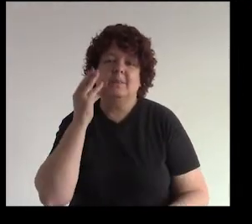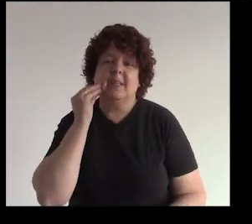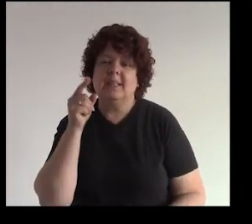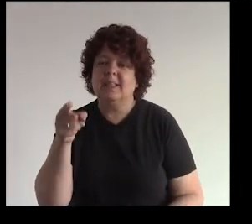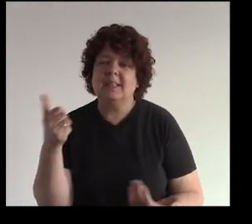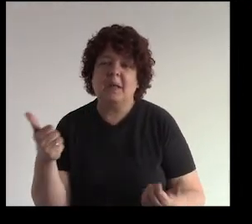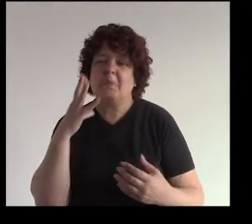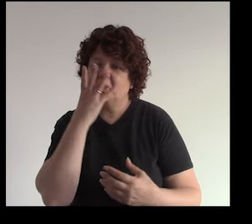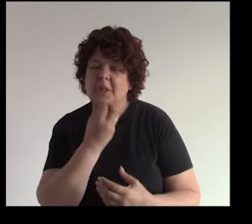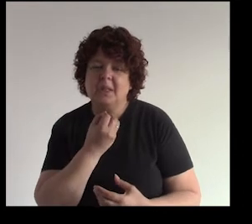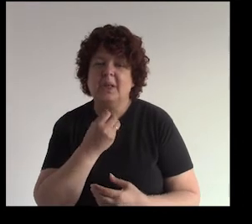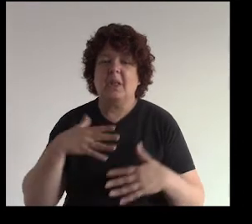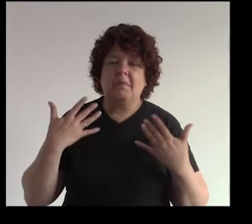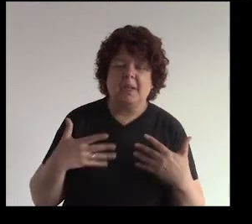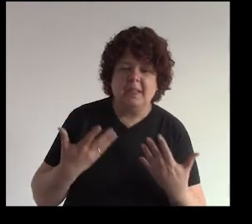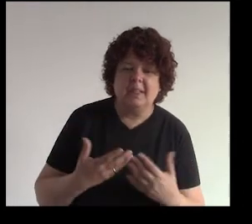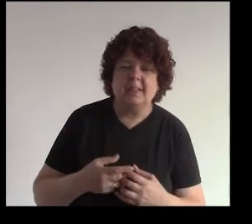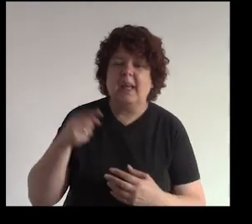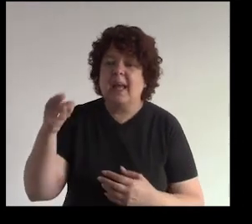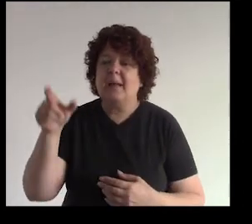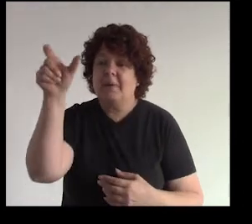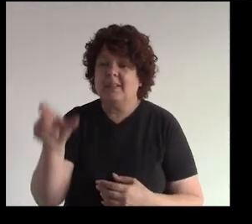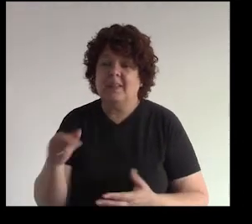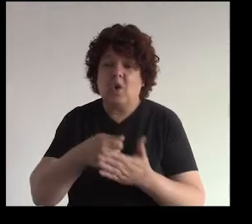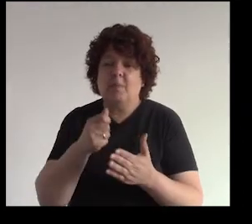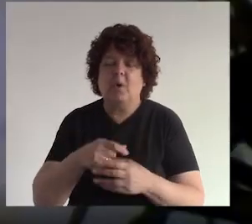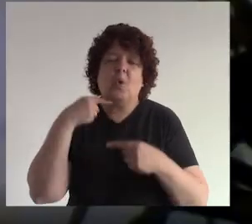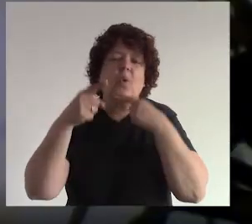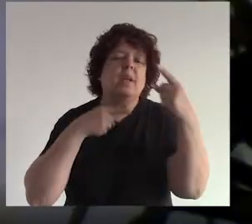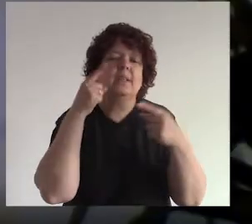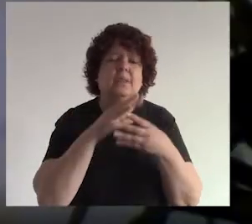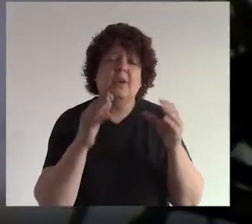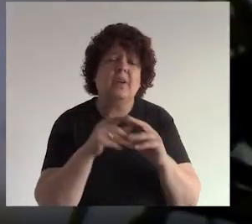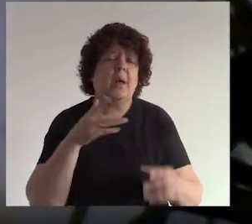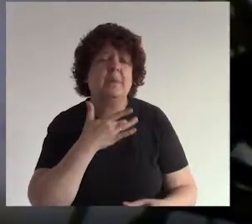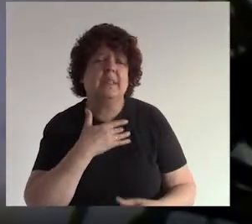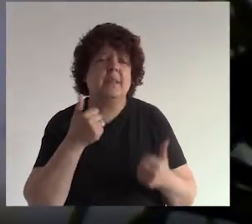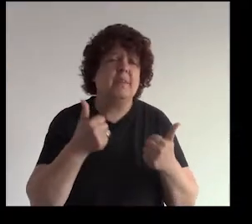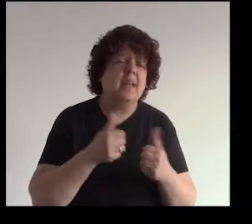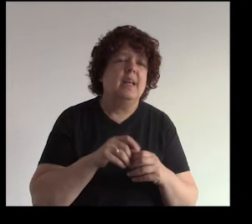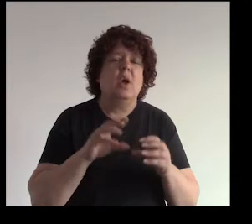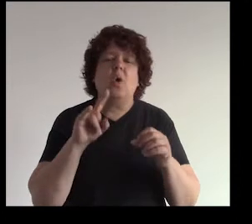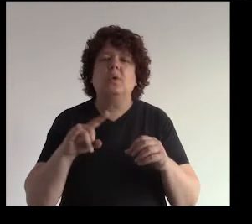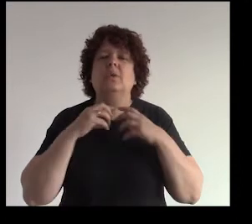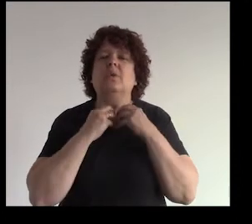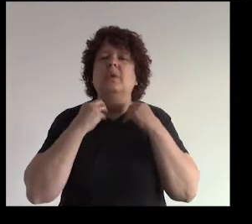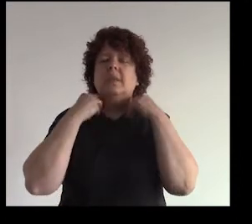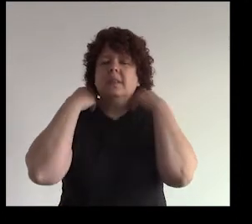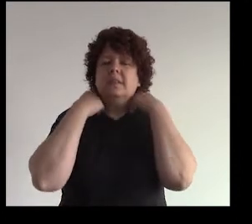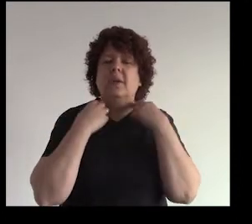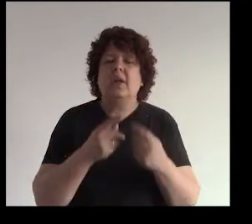fue esa experiencia para esa persona ¿no? cuenta la persona que te compró no sé esa artesanía o ese collar